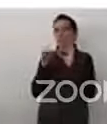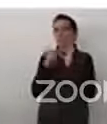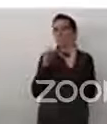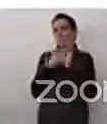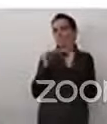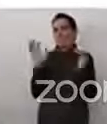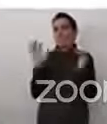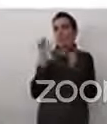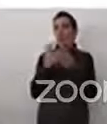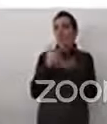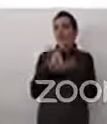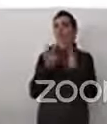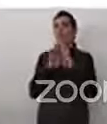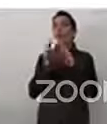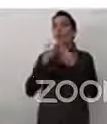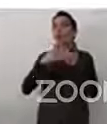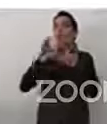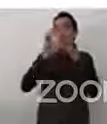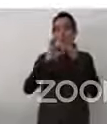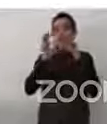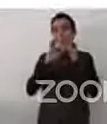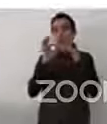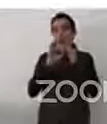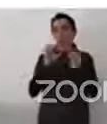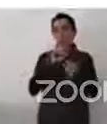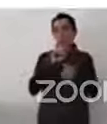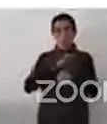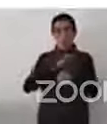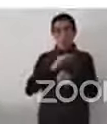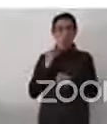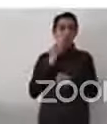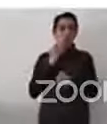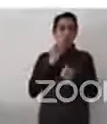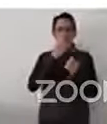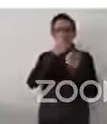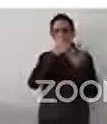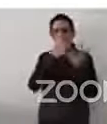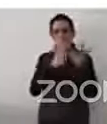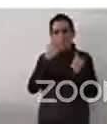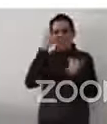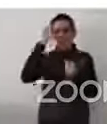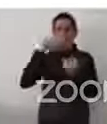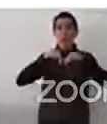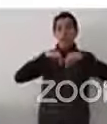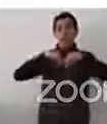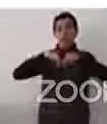lo que hay y lo que ustedes pueden utilizar de herramientas para trabajar política pública.